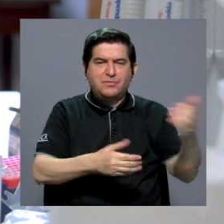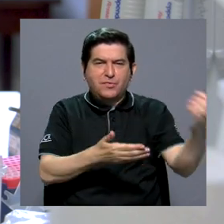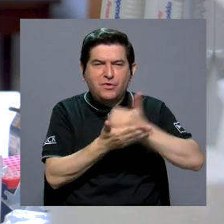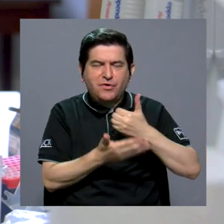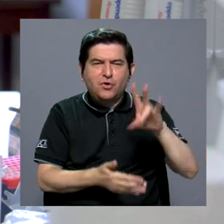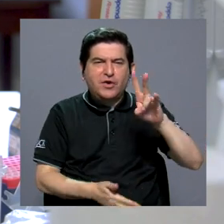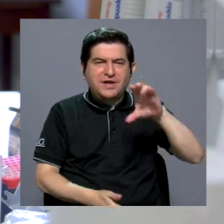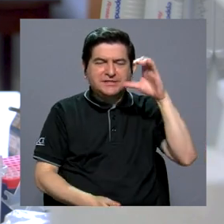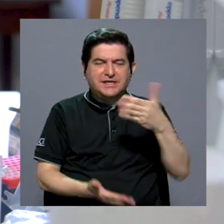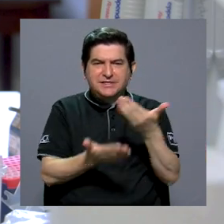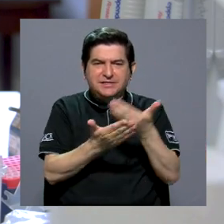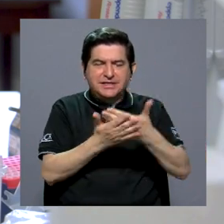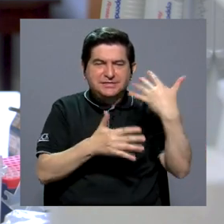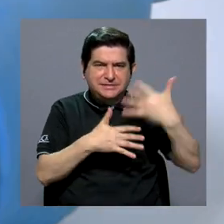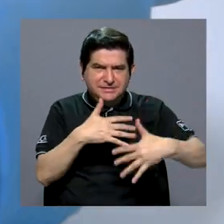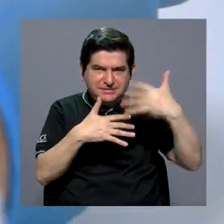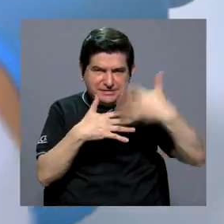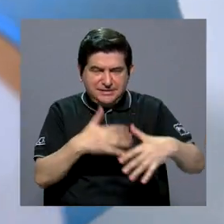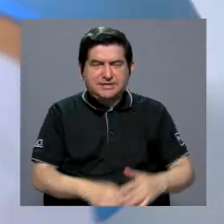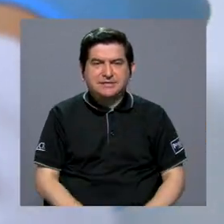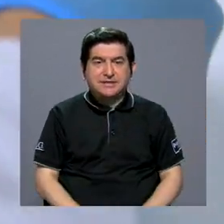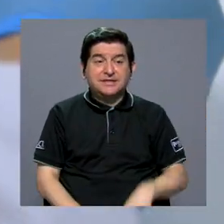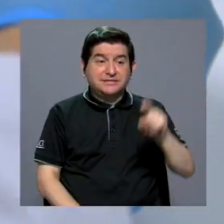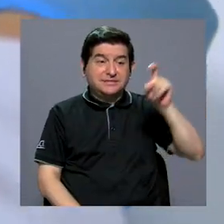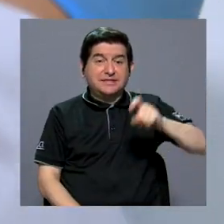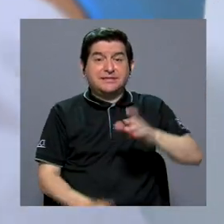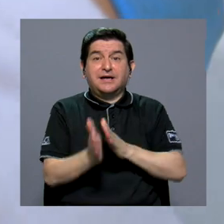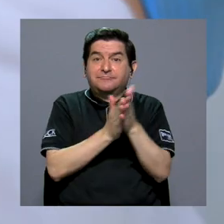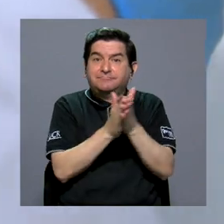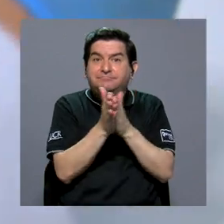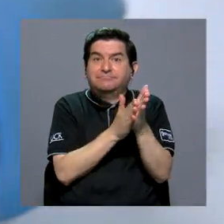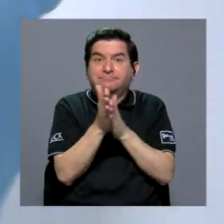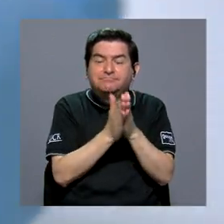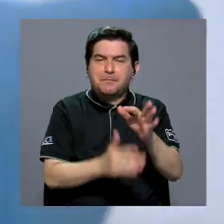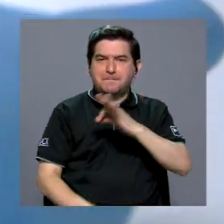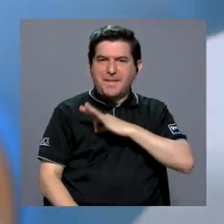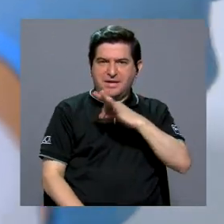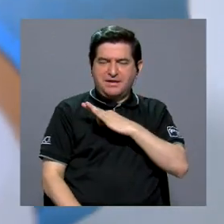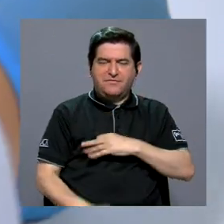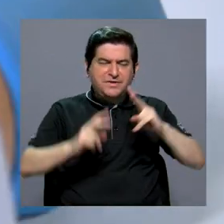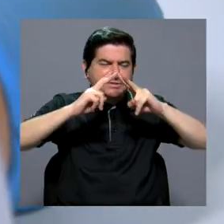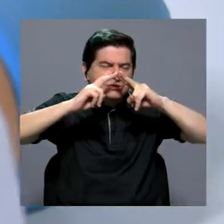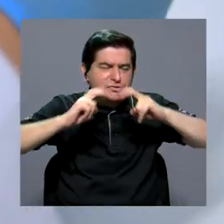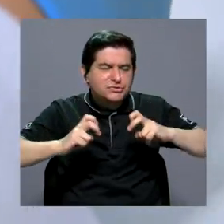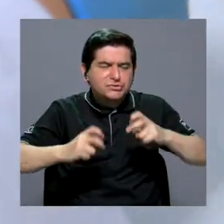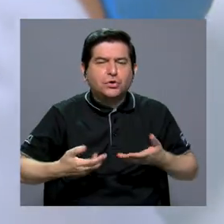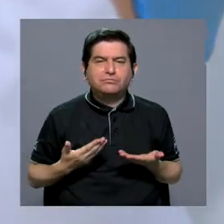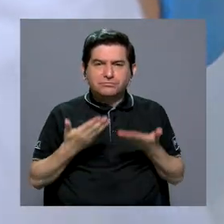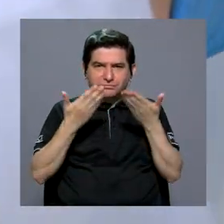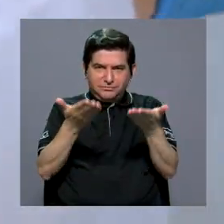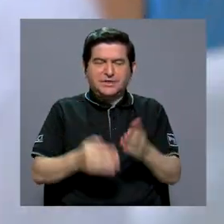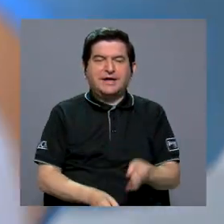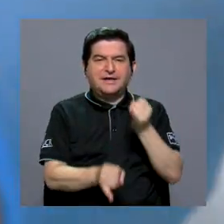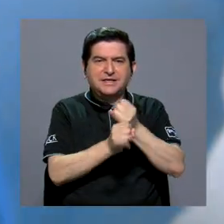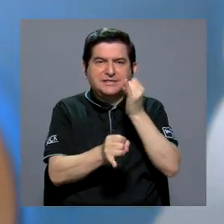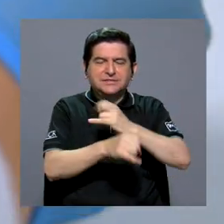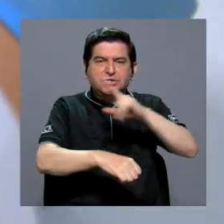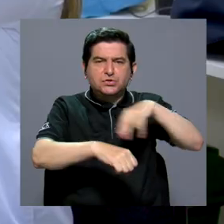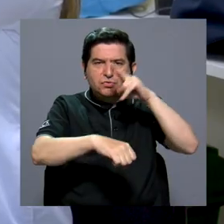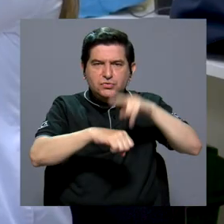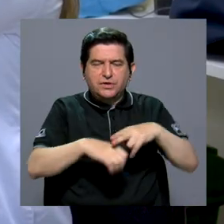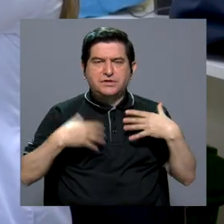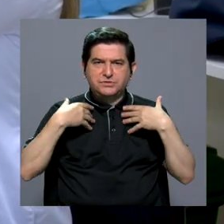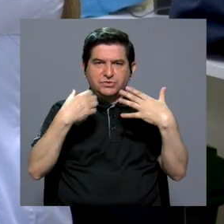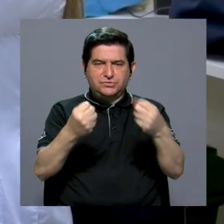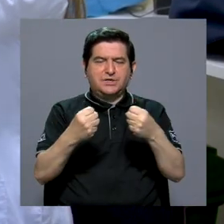para recopilar las 700 muestras de sangre, ya que necesitan aprovechar el beneficio de análisis que les otorgó el